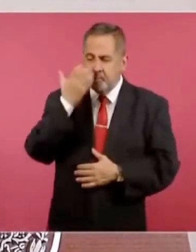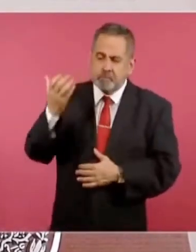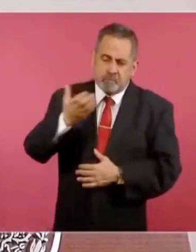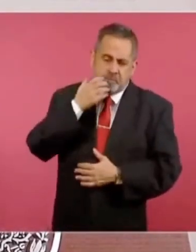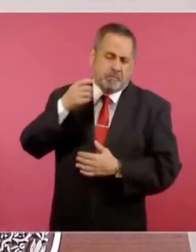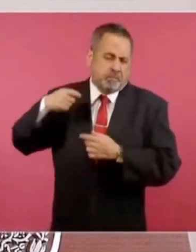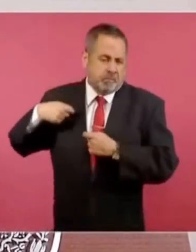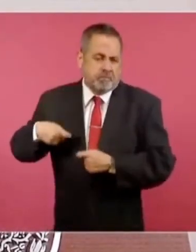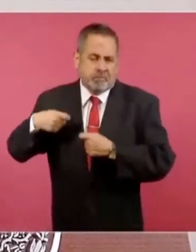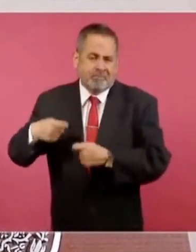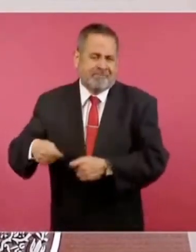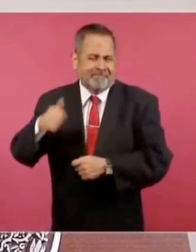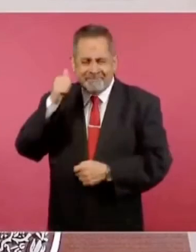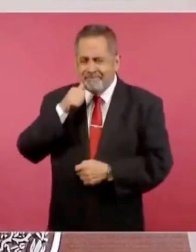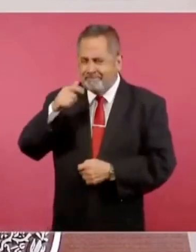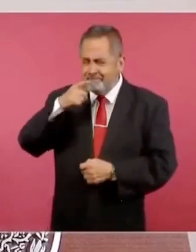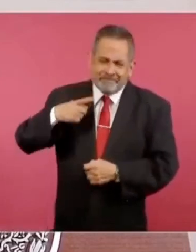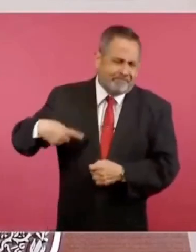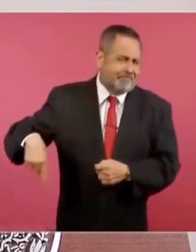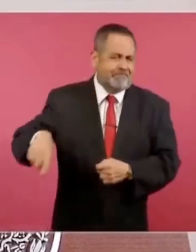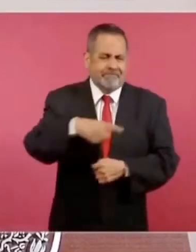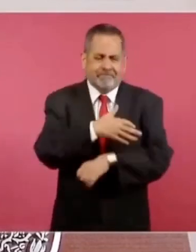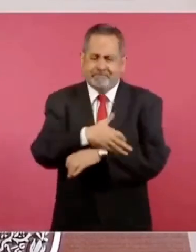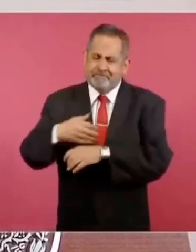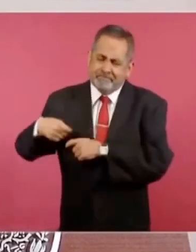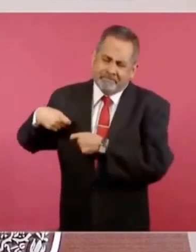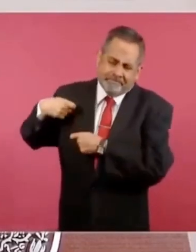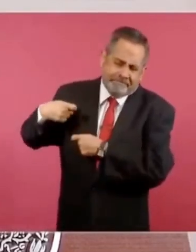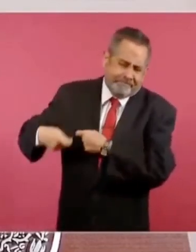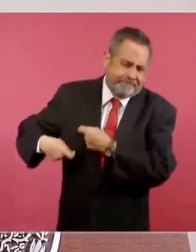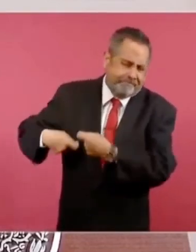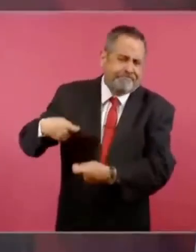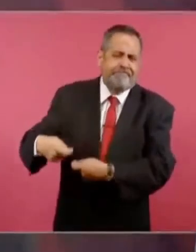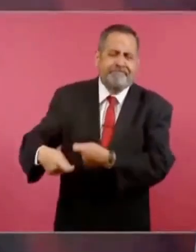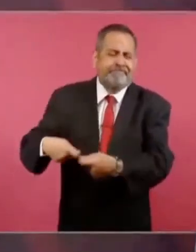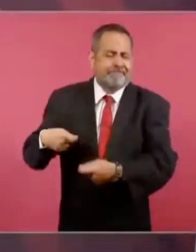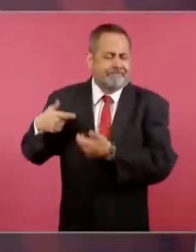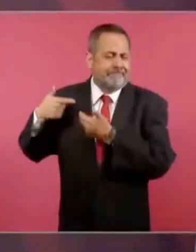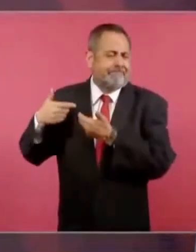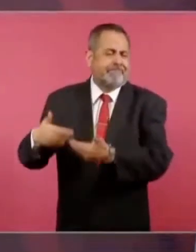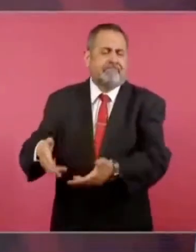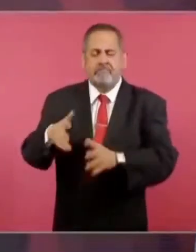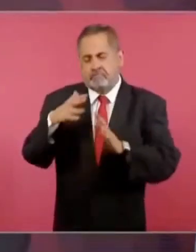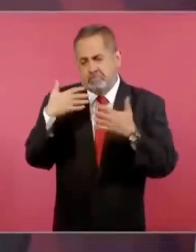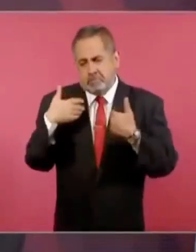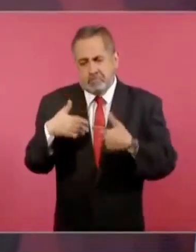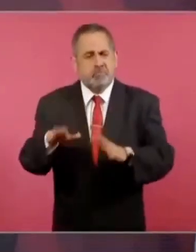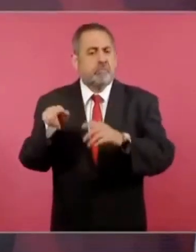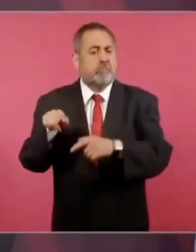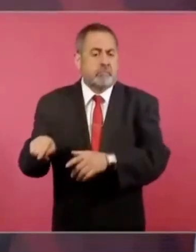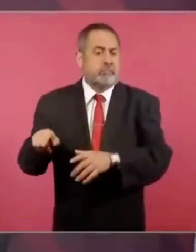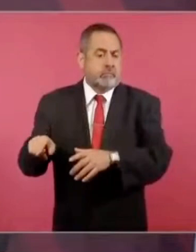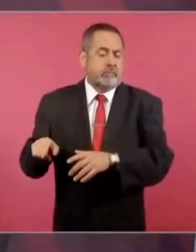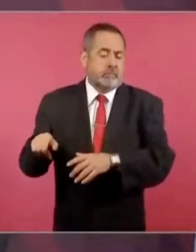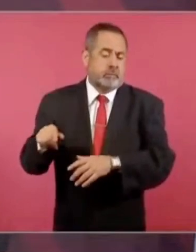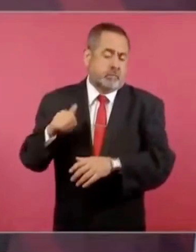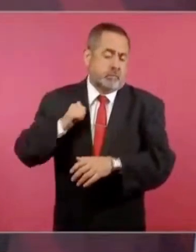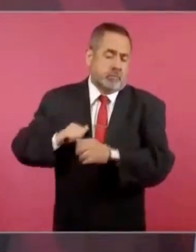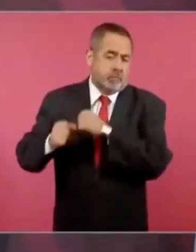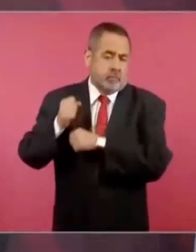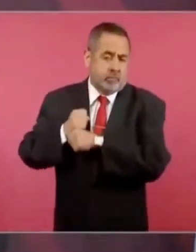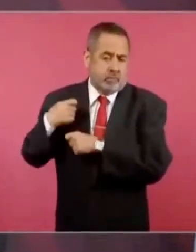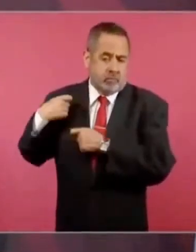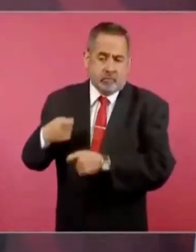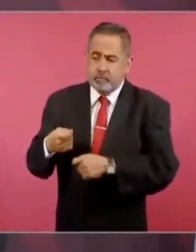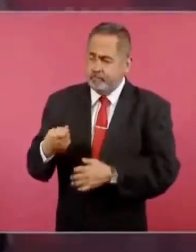costumbres que se han heredado de generación en generación. Y eso nos da